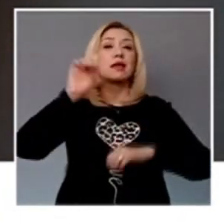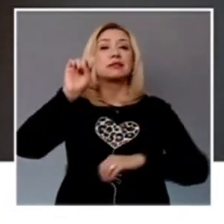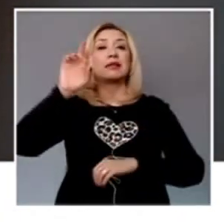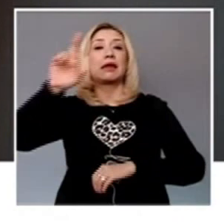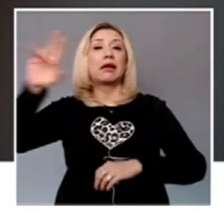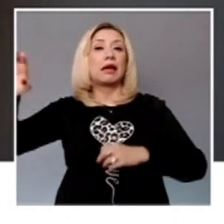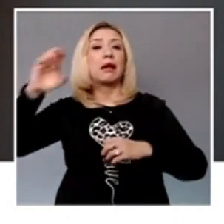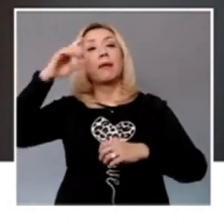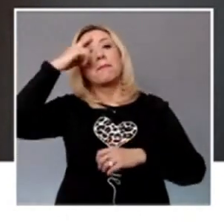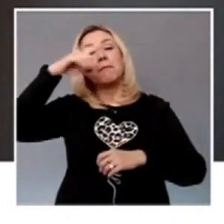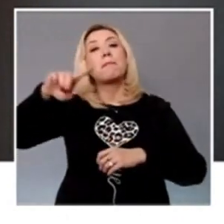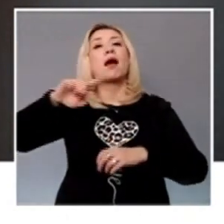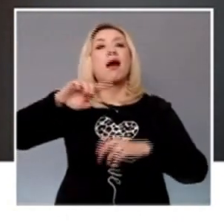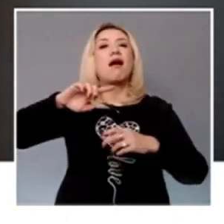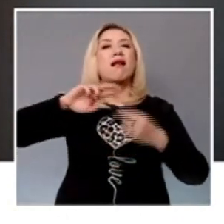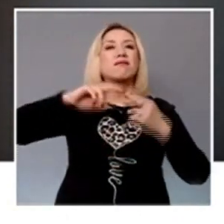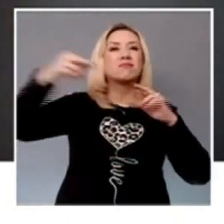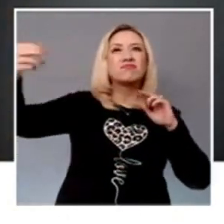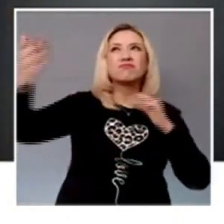lleva una fase jurisdiccional.